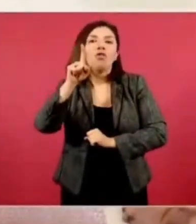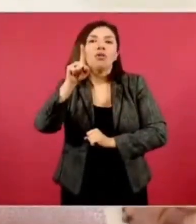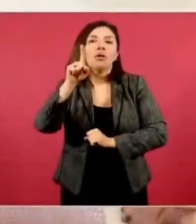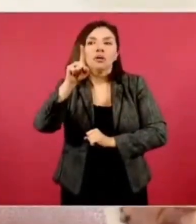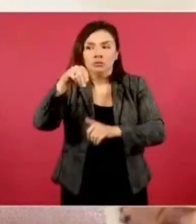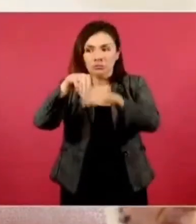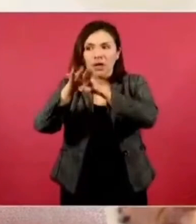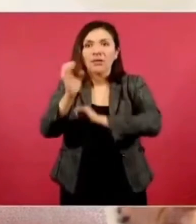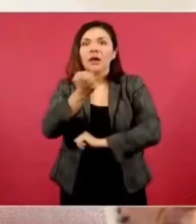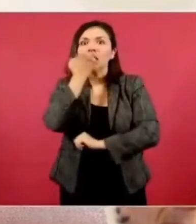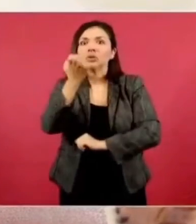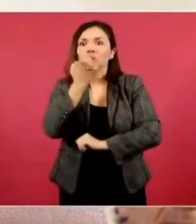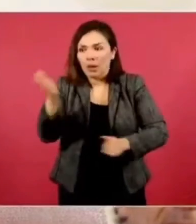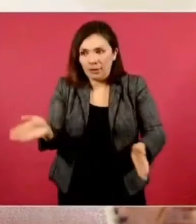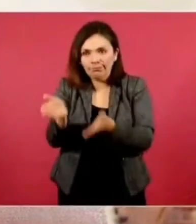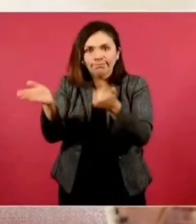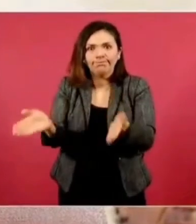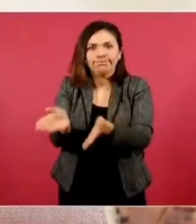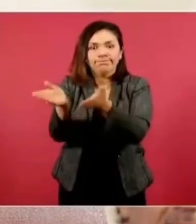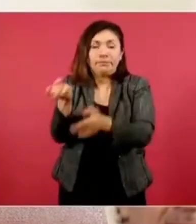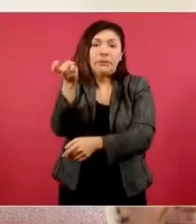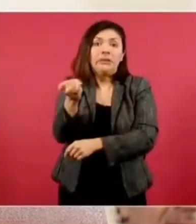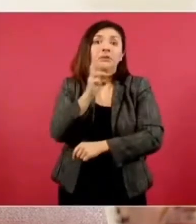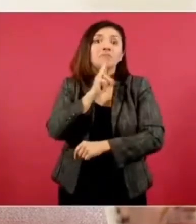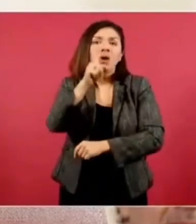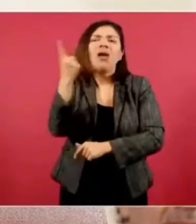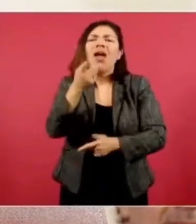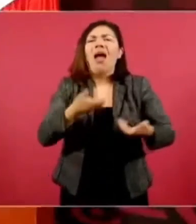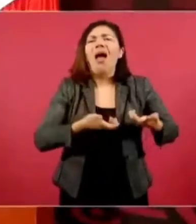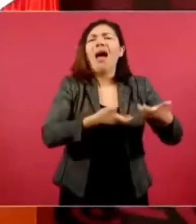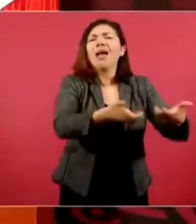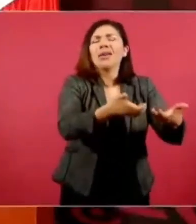en la escuela, en la calle,